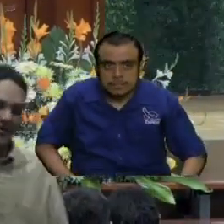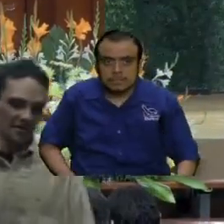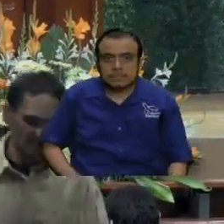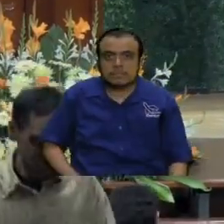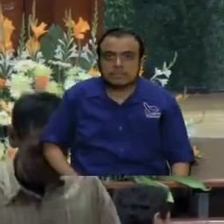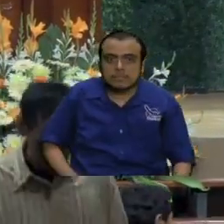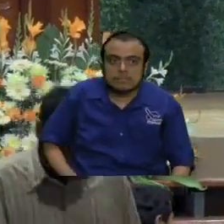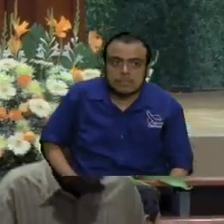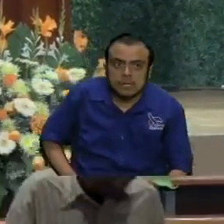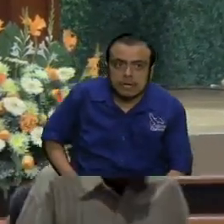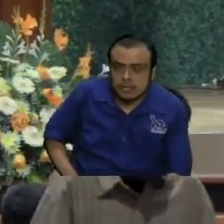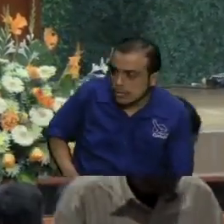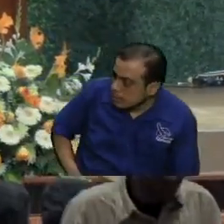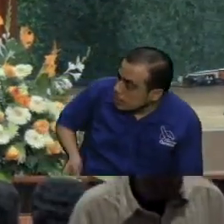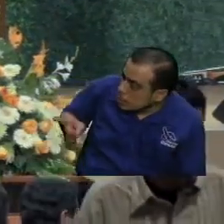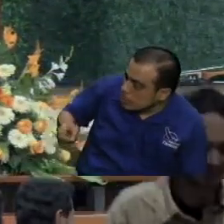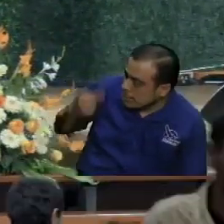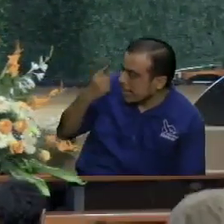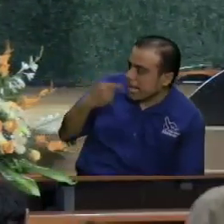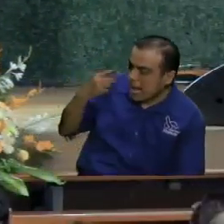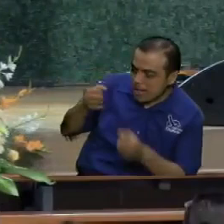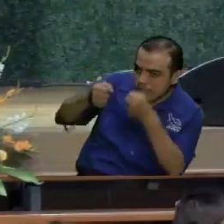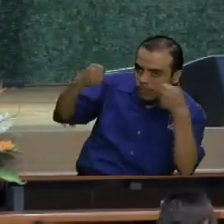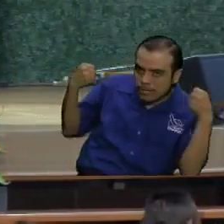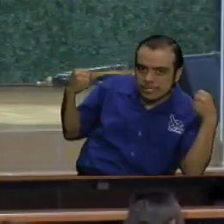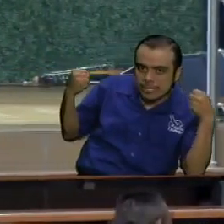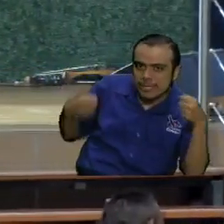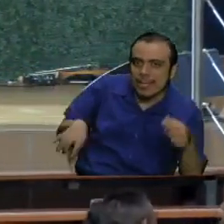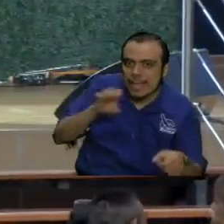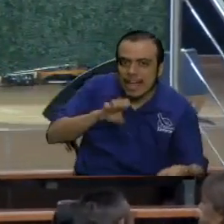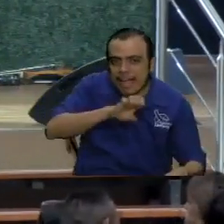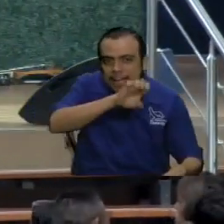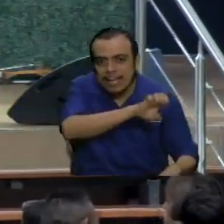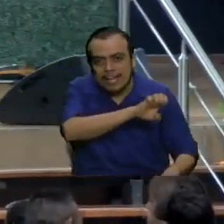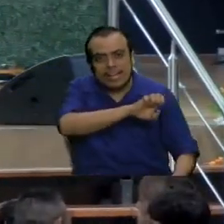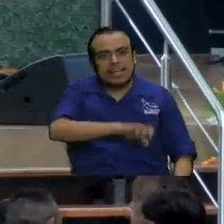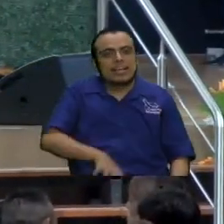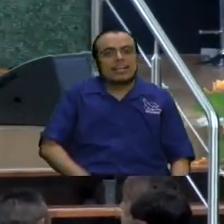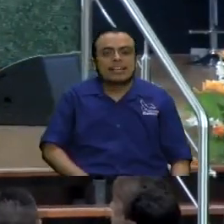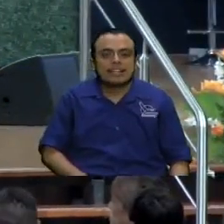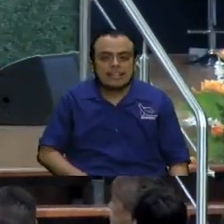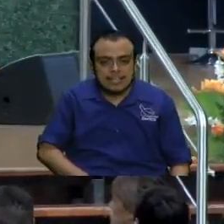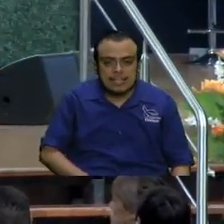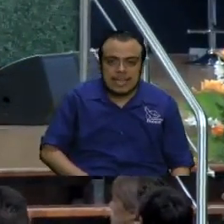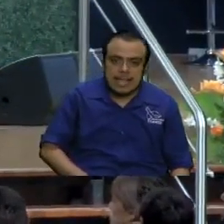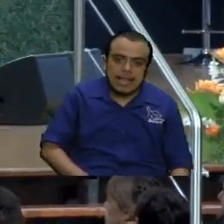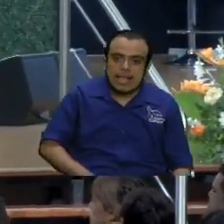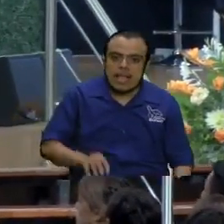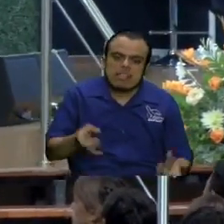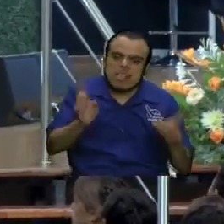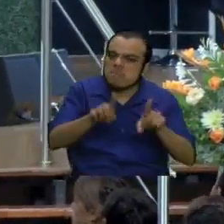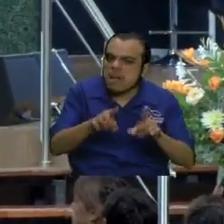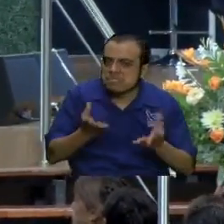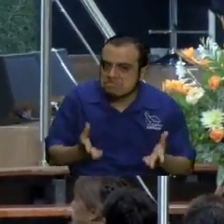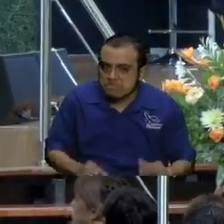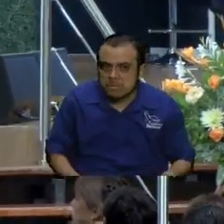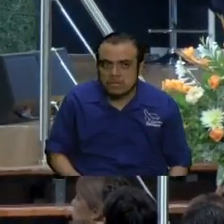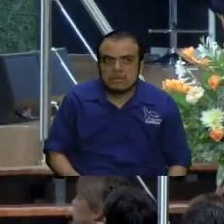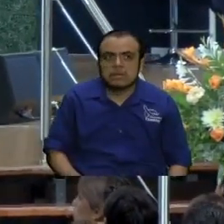usted tiene que dar de puerta digan de puerta eterna pues entonces ¿qué pasa con la puerta eterna?